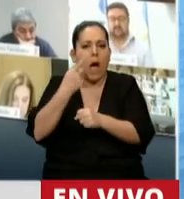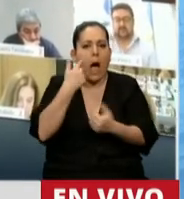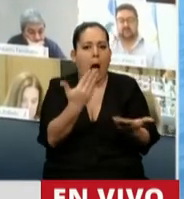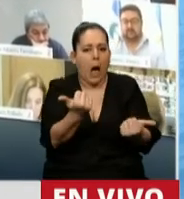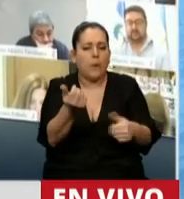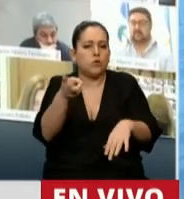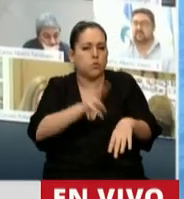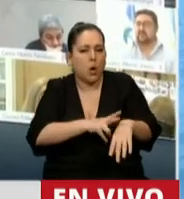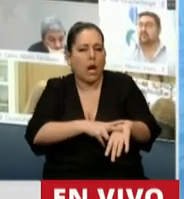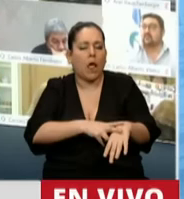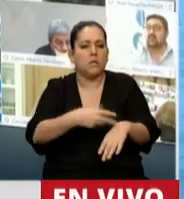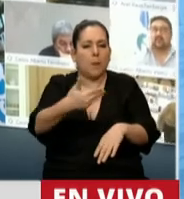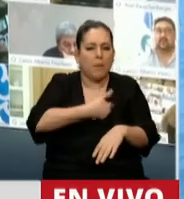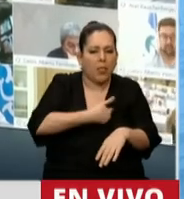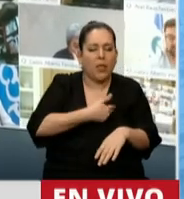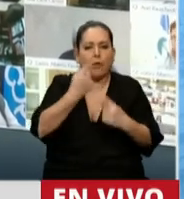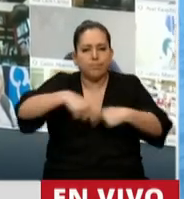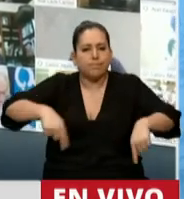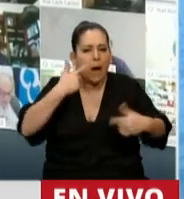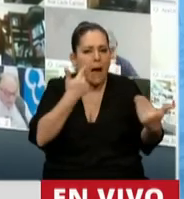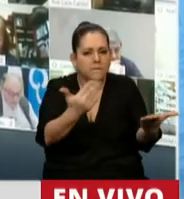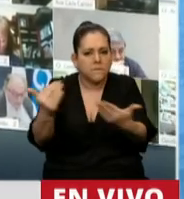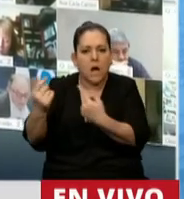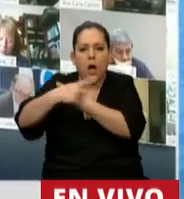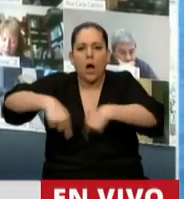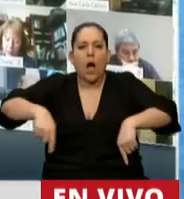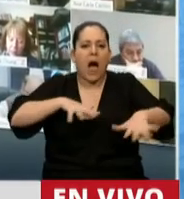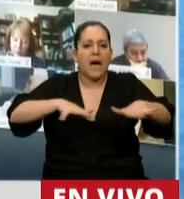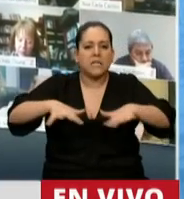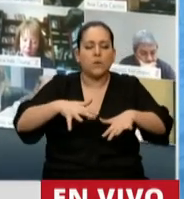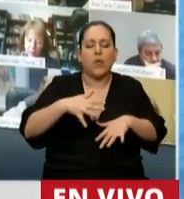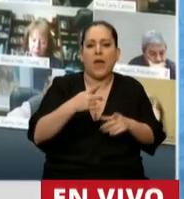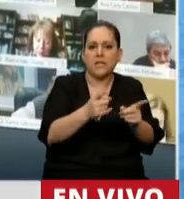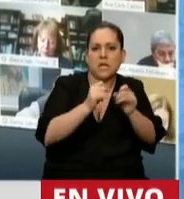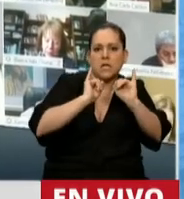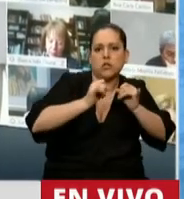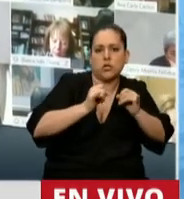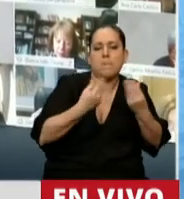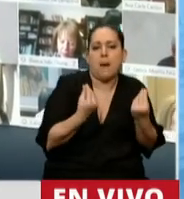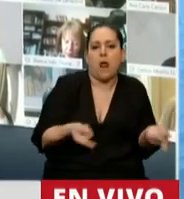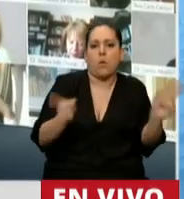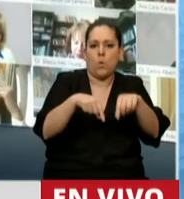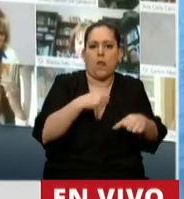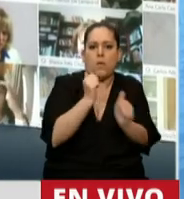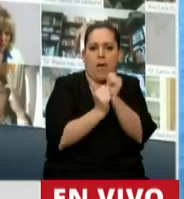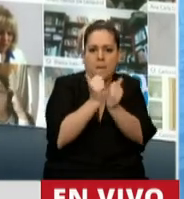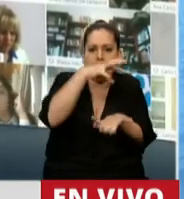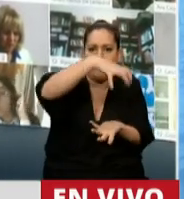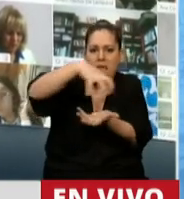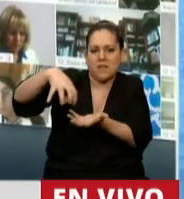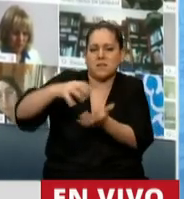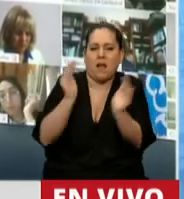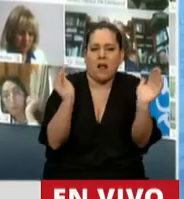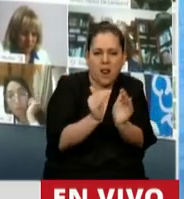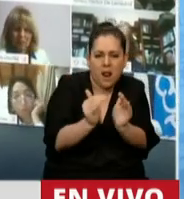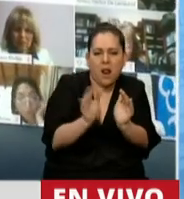urgencias de actividades esenciales y no esenciales para integrar a las empresas micro, pequeñas y